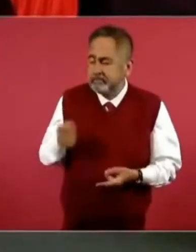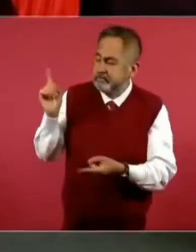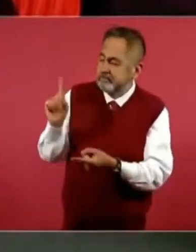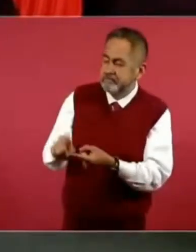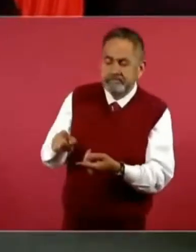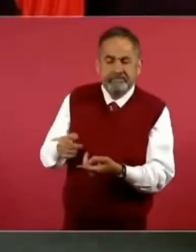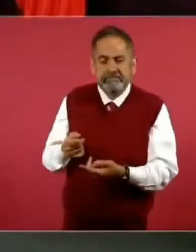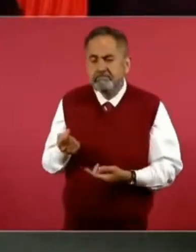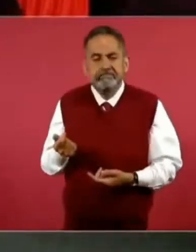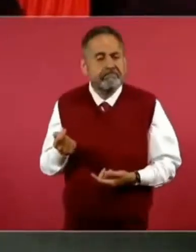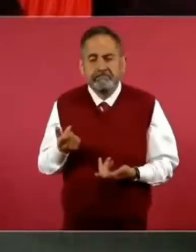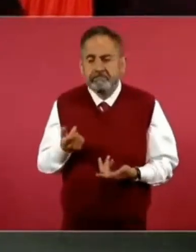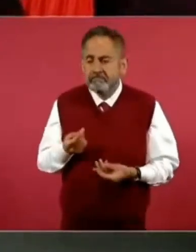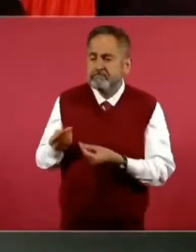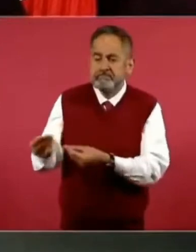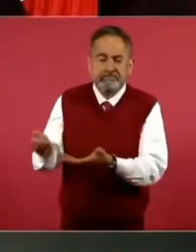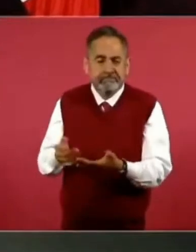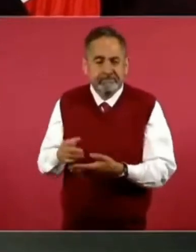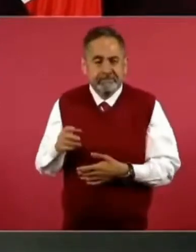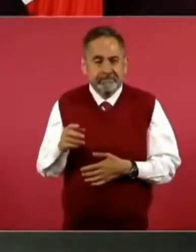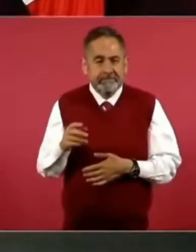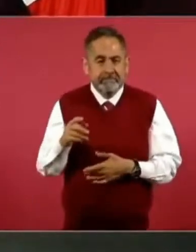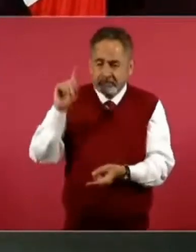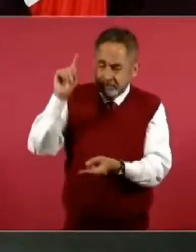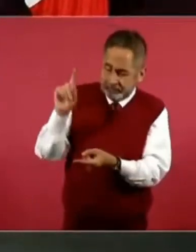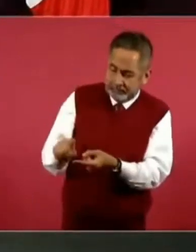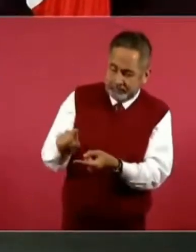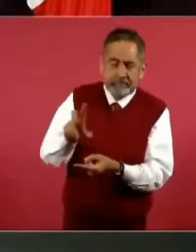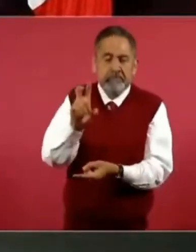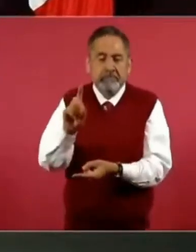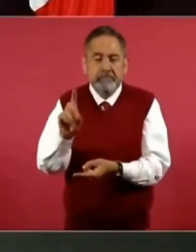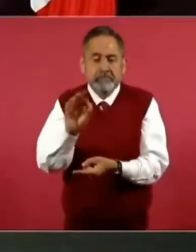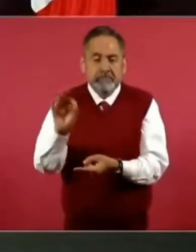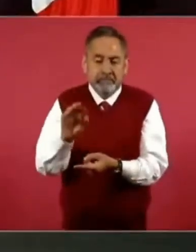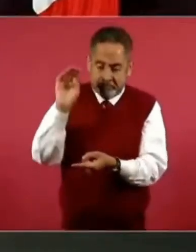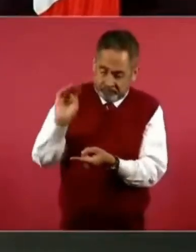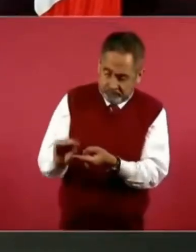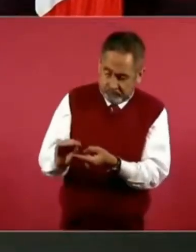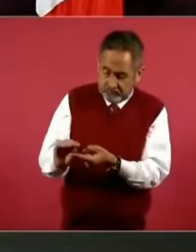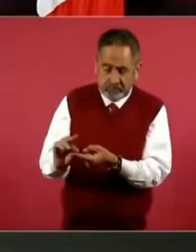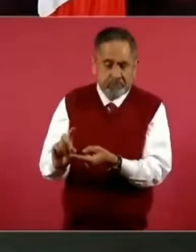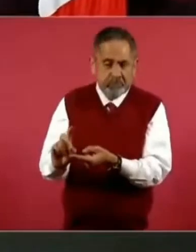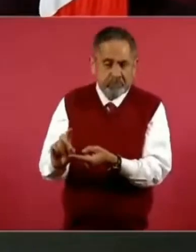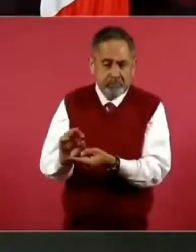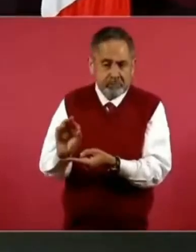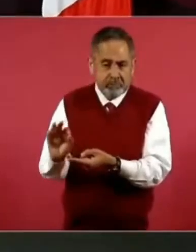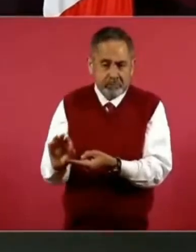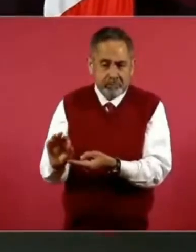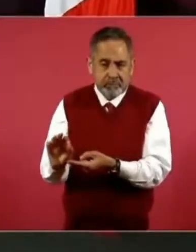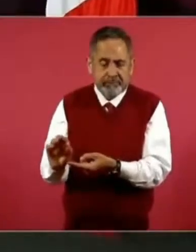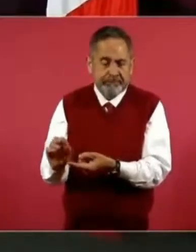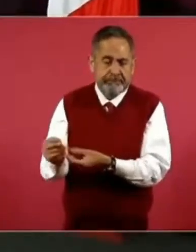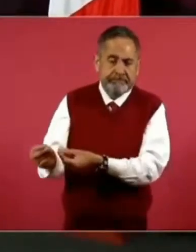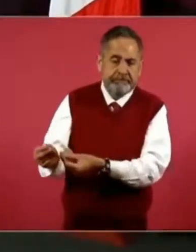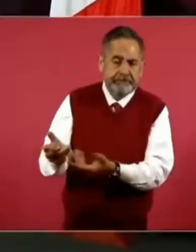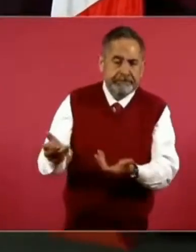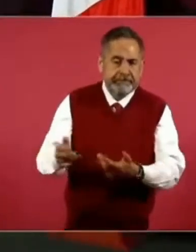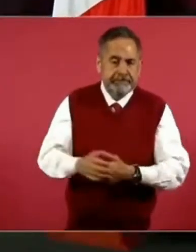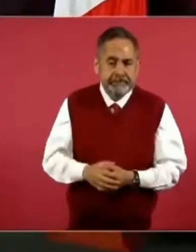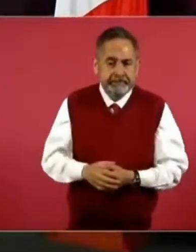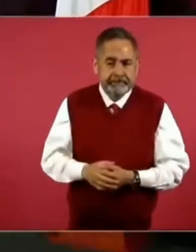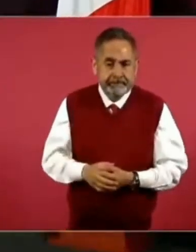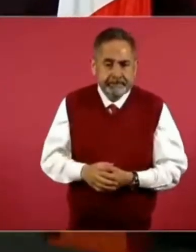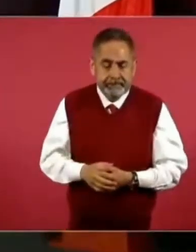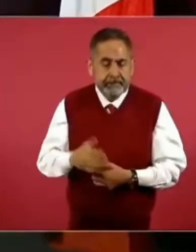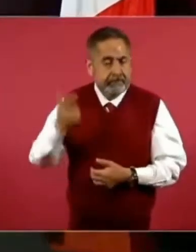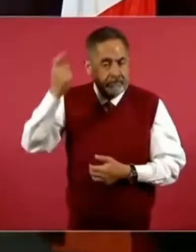el 30 por ciento de su salario, esa era la